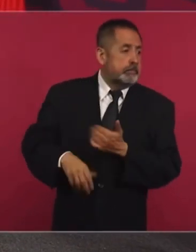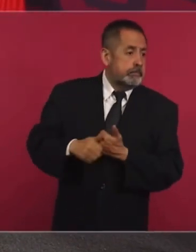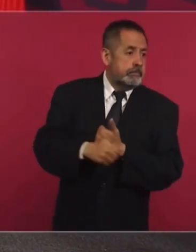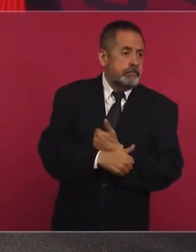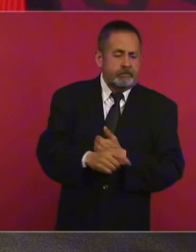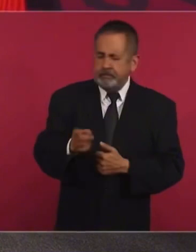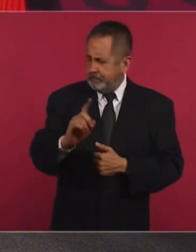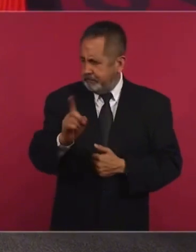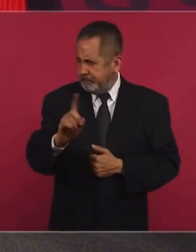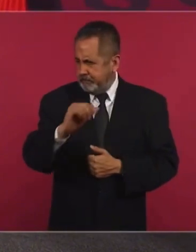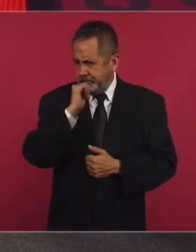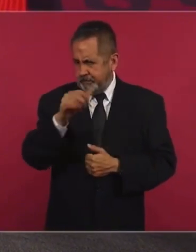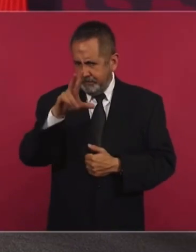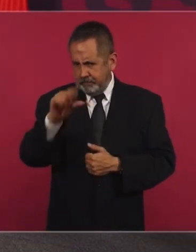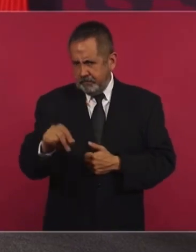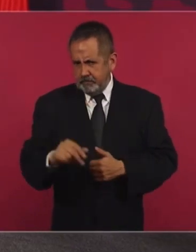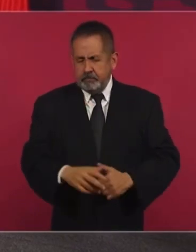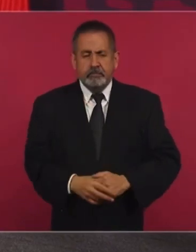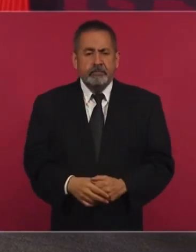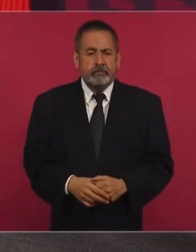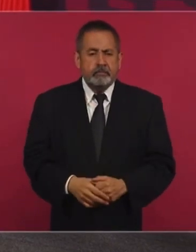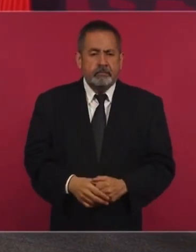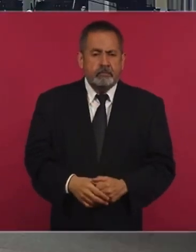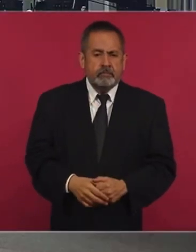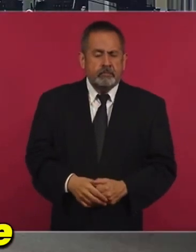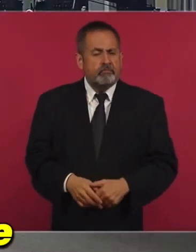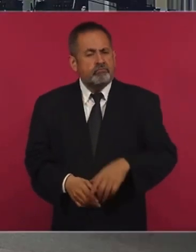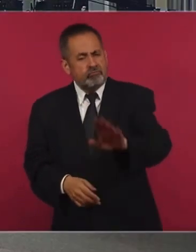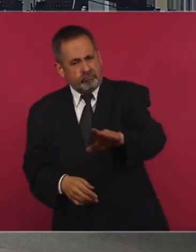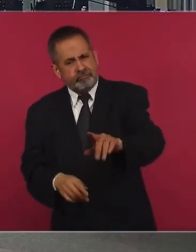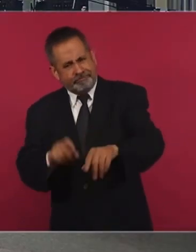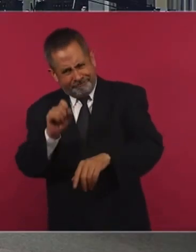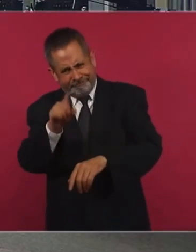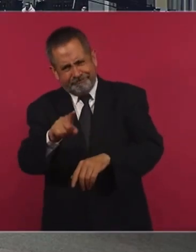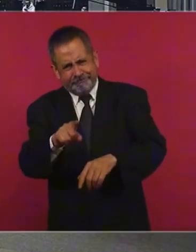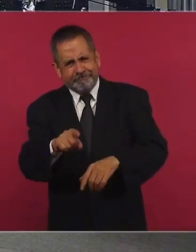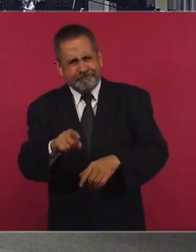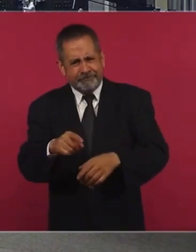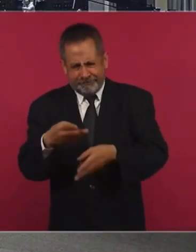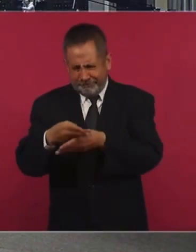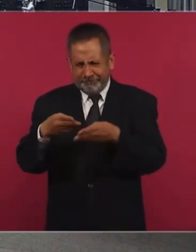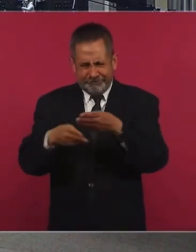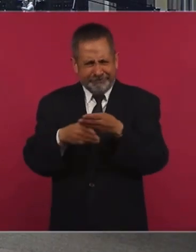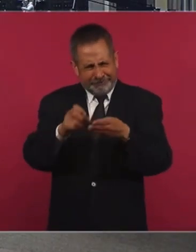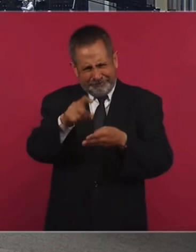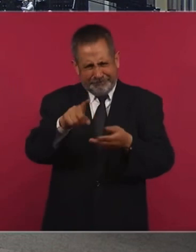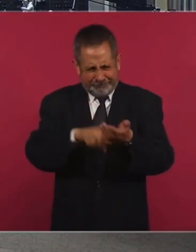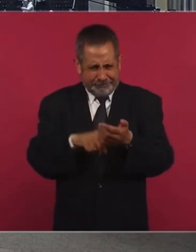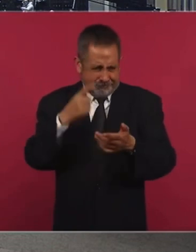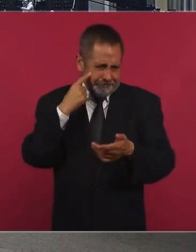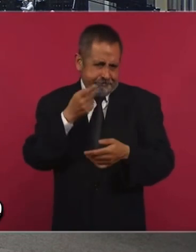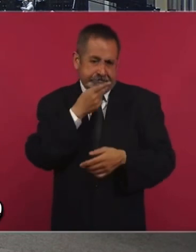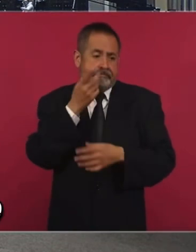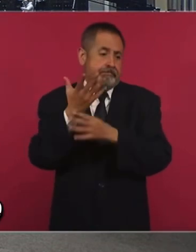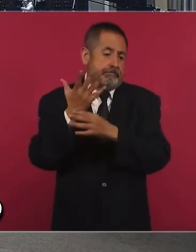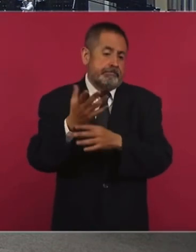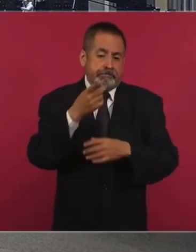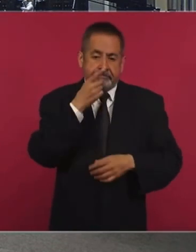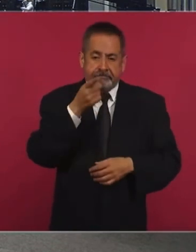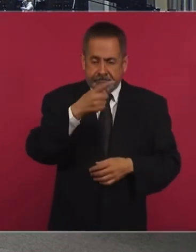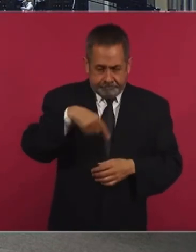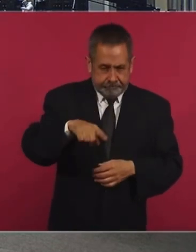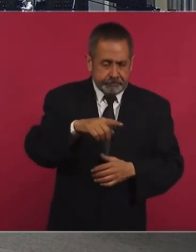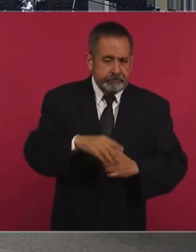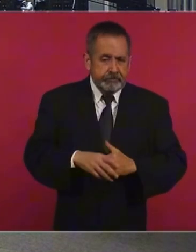absolutamente. Presidente, justo sobre el tema de los materiales que Gómez Trejo pudo revisar, o sea, de acuerdo a las declaraciones también que ha ofrecido,